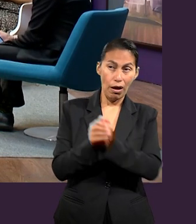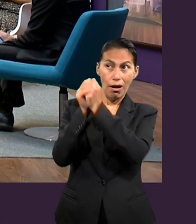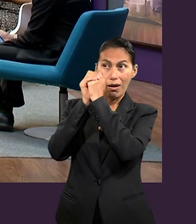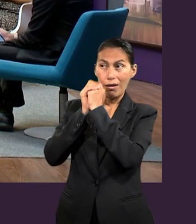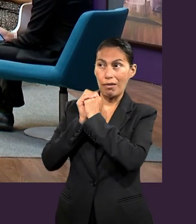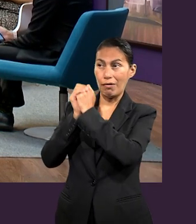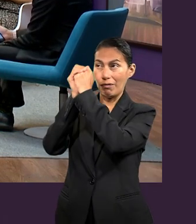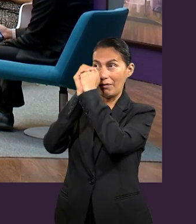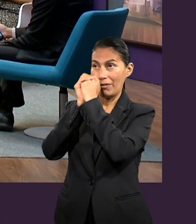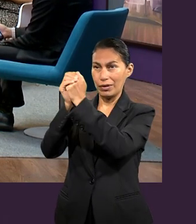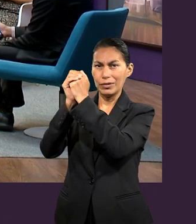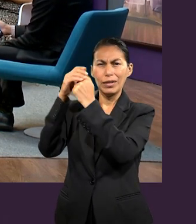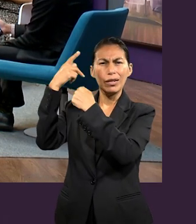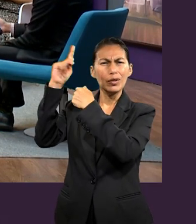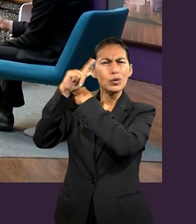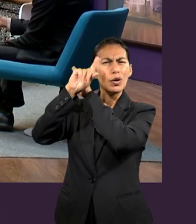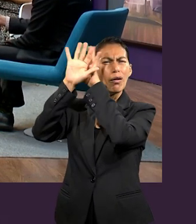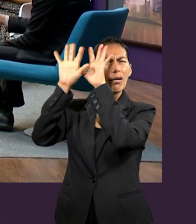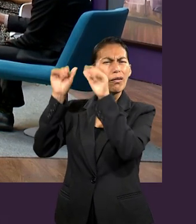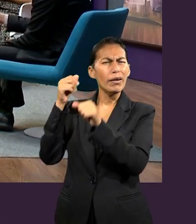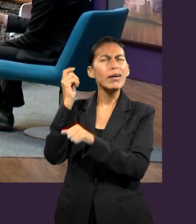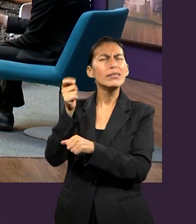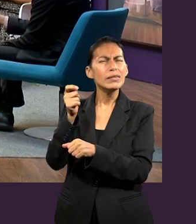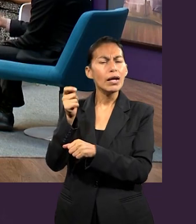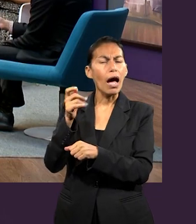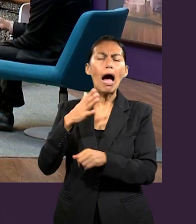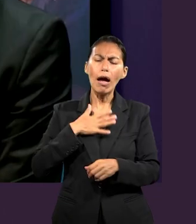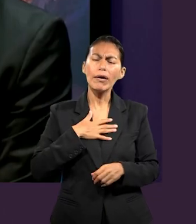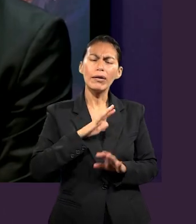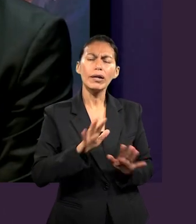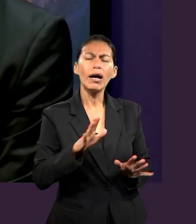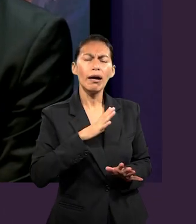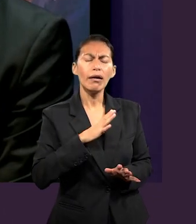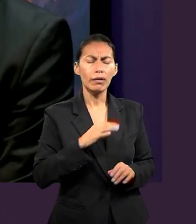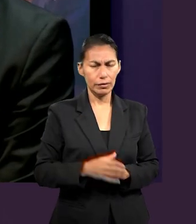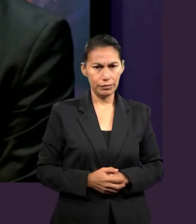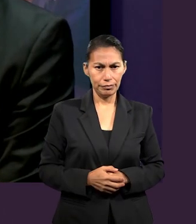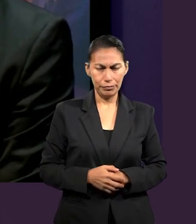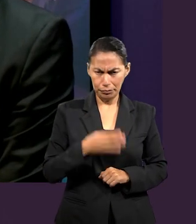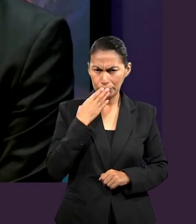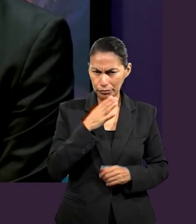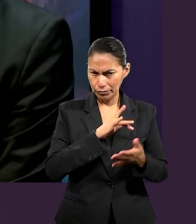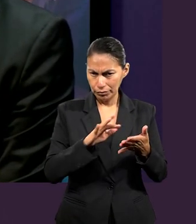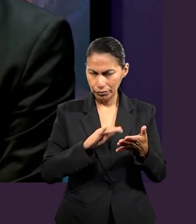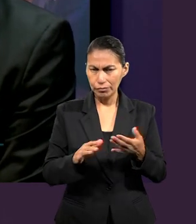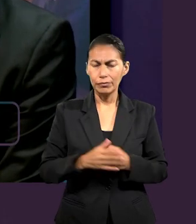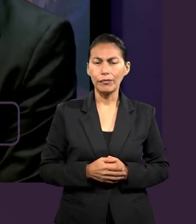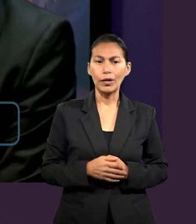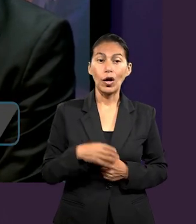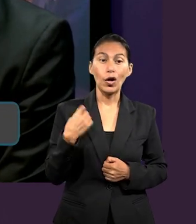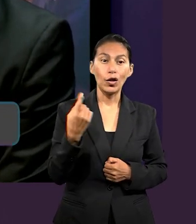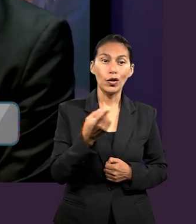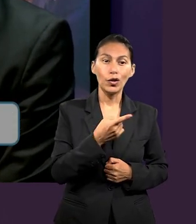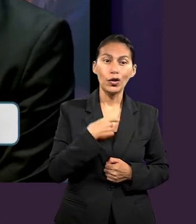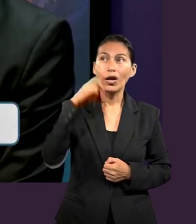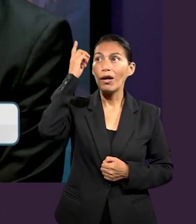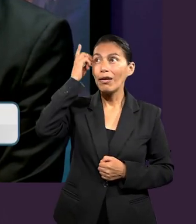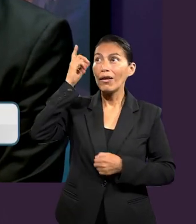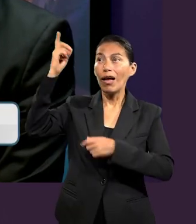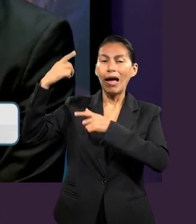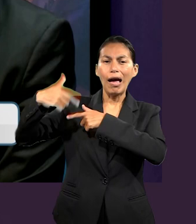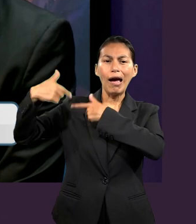gloria. Muy bien, yo ya lo tengo aquí. Ok. En él, asimismo, tuvimos herencia,